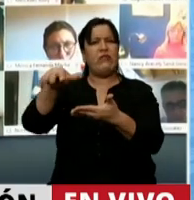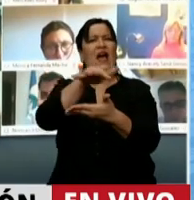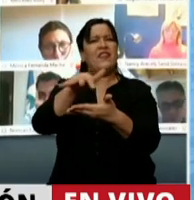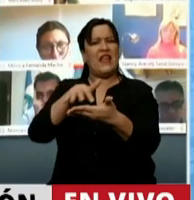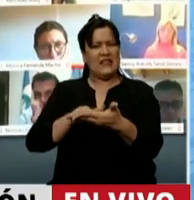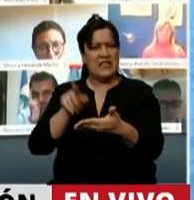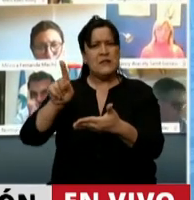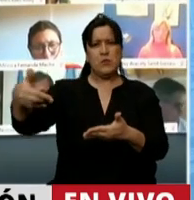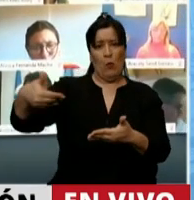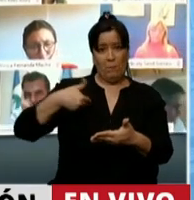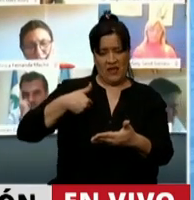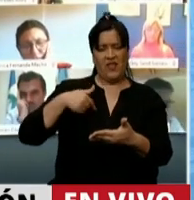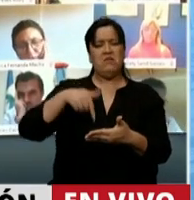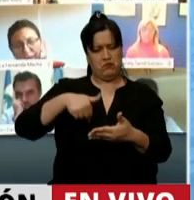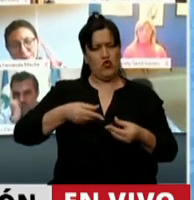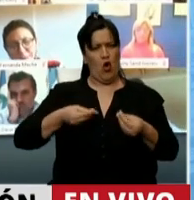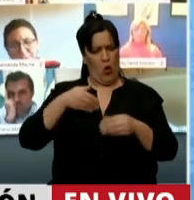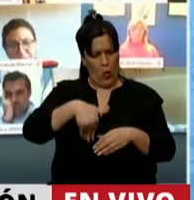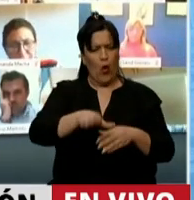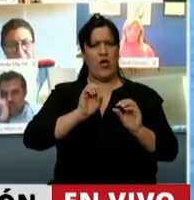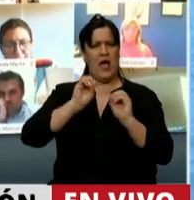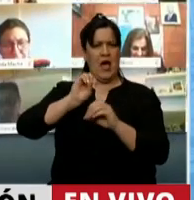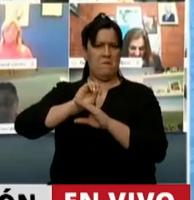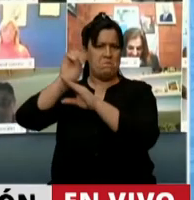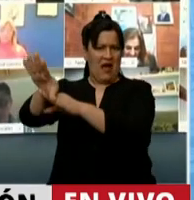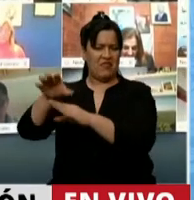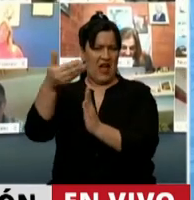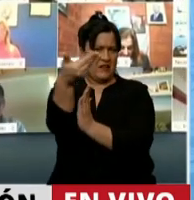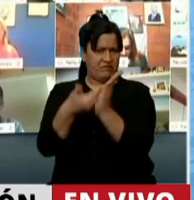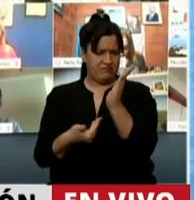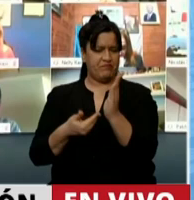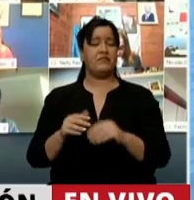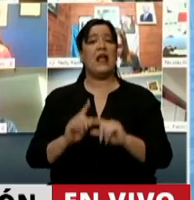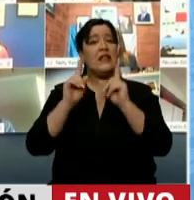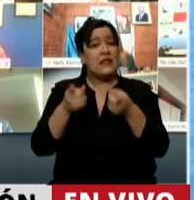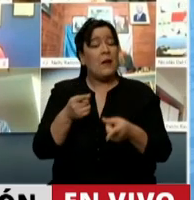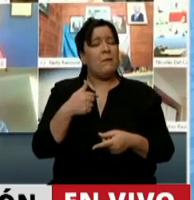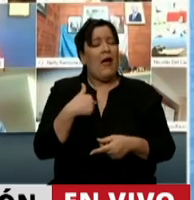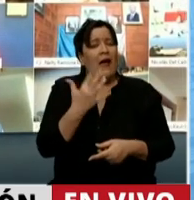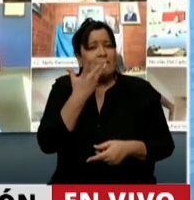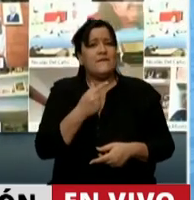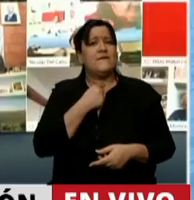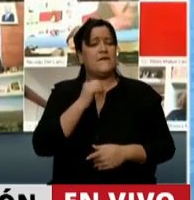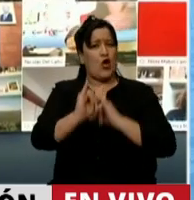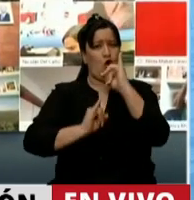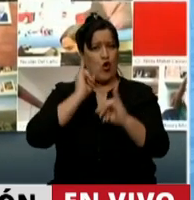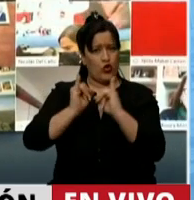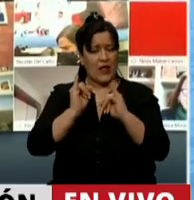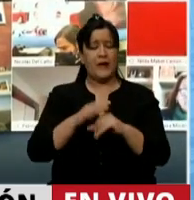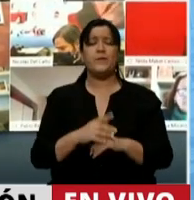requerimiento. Y también quiero contarle que uno de los